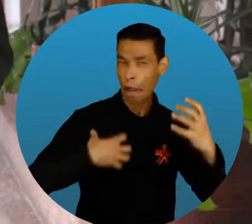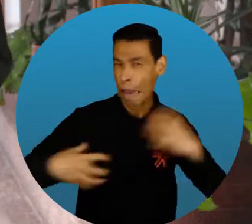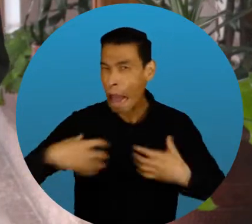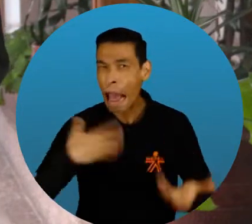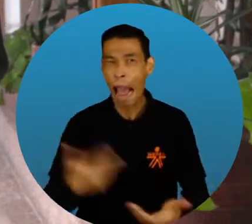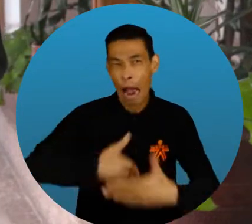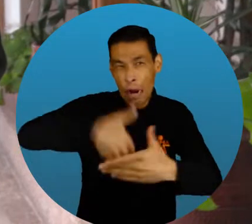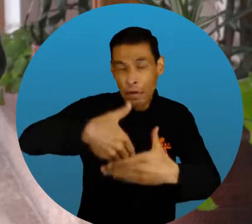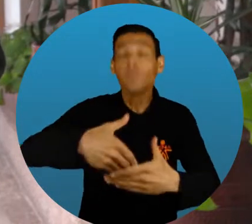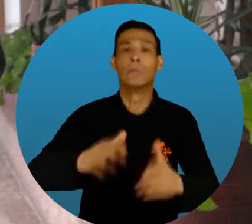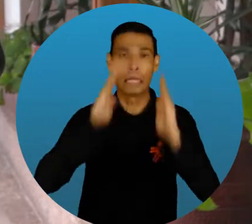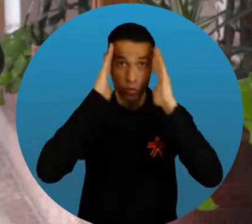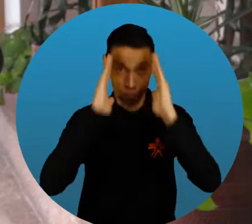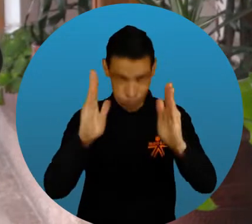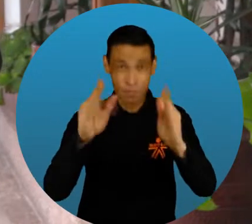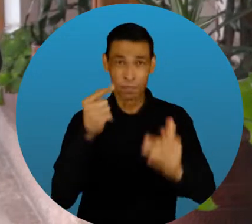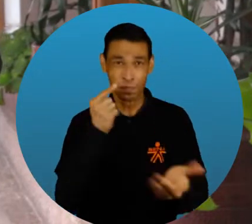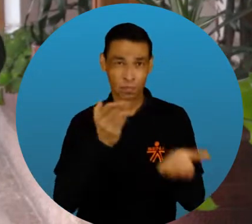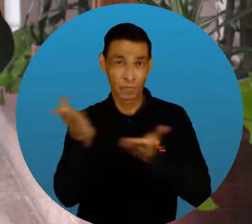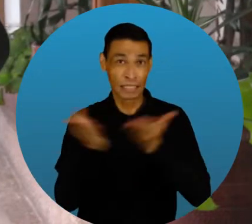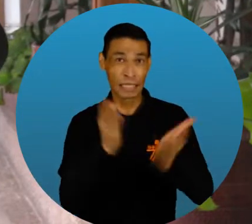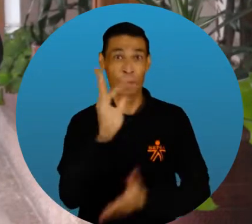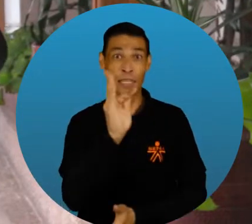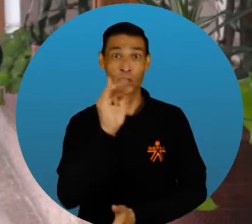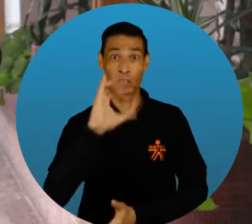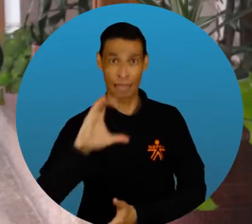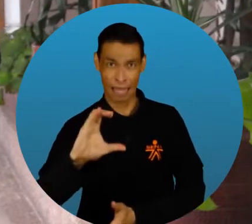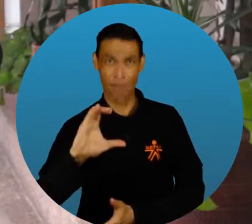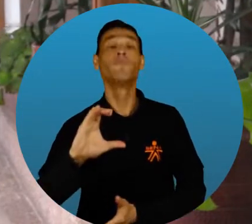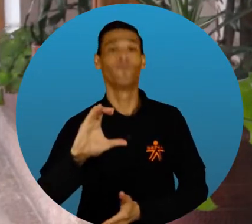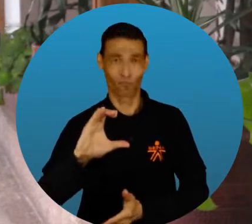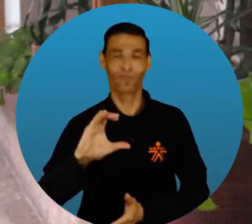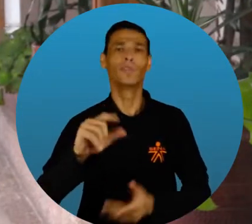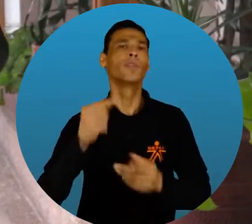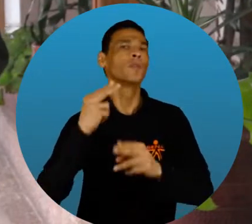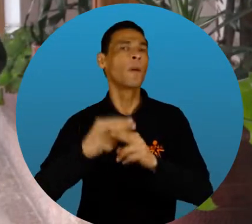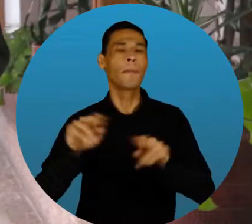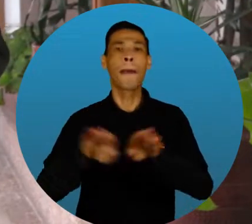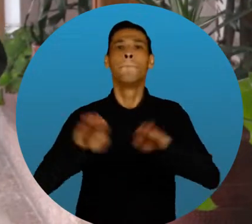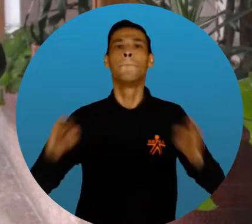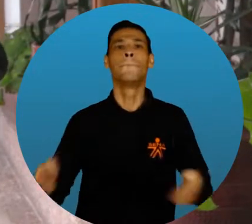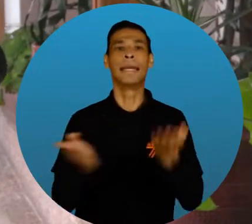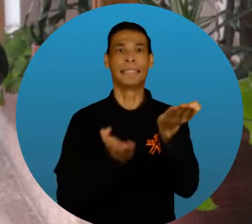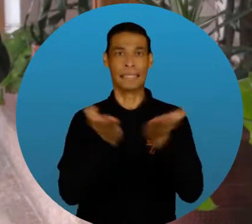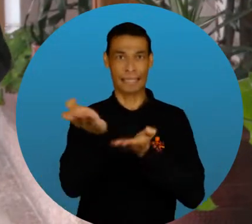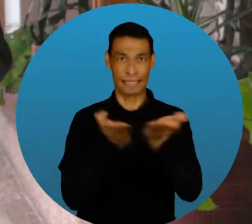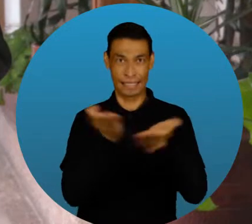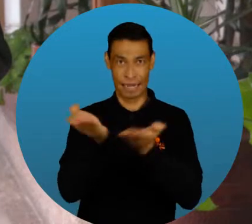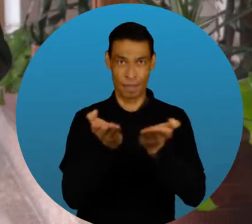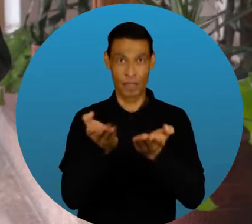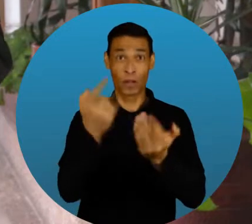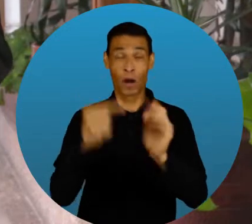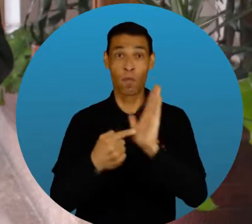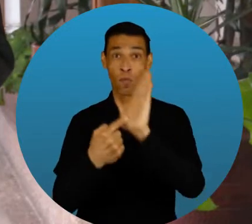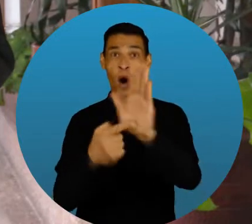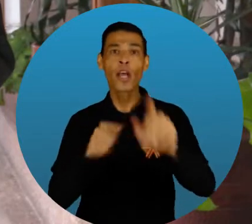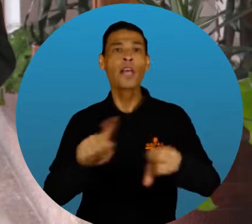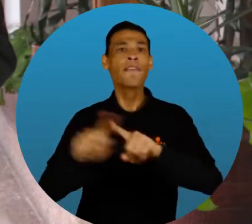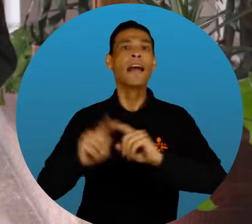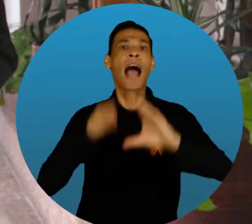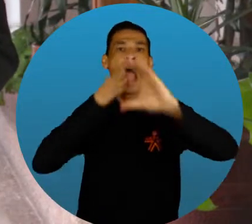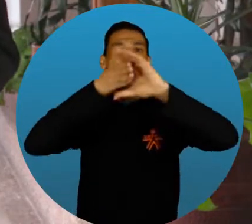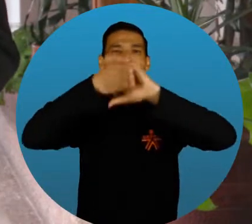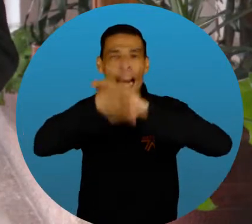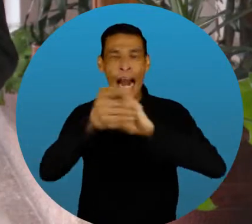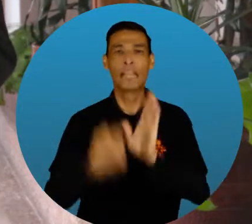requerimientos relacionados con servicios TIC? Así es, se trata de la mesa de servicios Hoy te cuento a través de qué canales